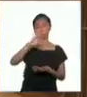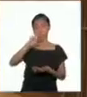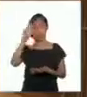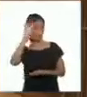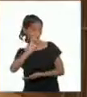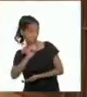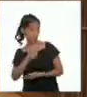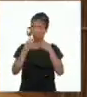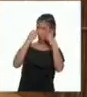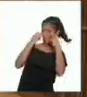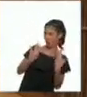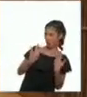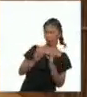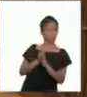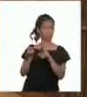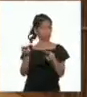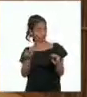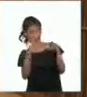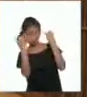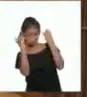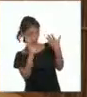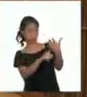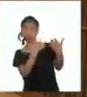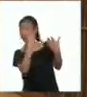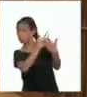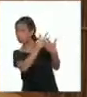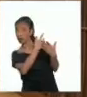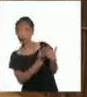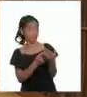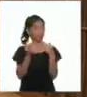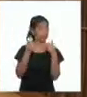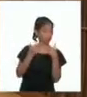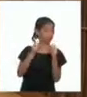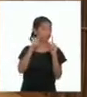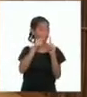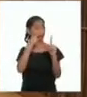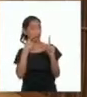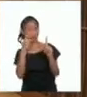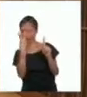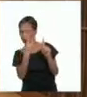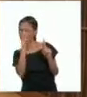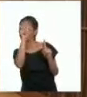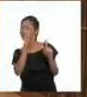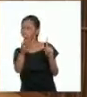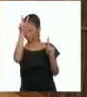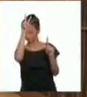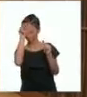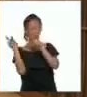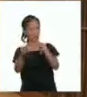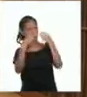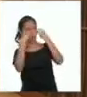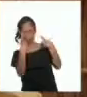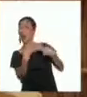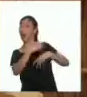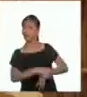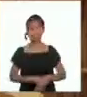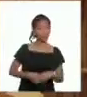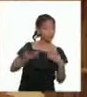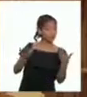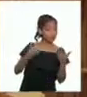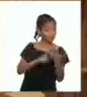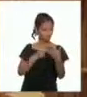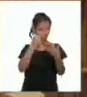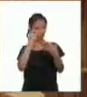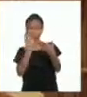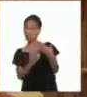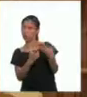¡Vaya! ¡Qué ideales! ¡Realmente fue un peruano ejemplar! ¡Ja, ja, ¡He quedado